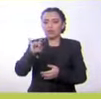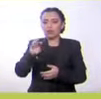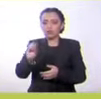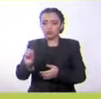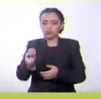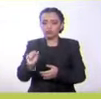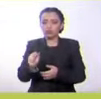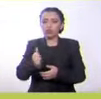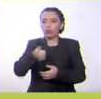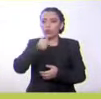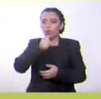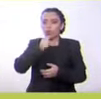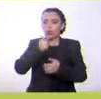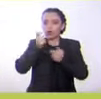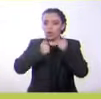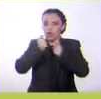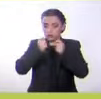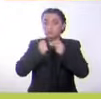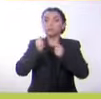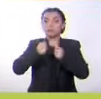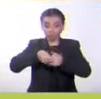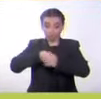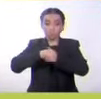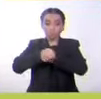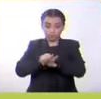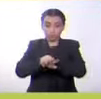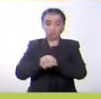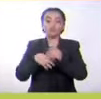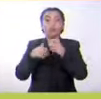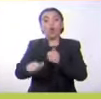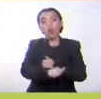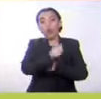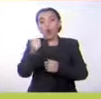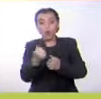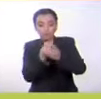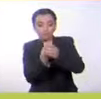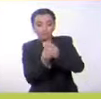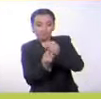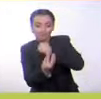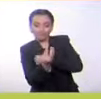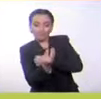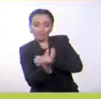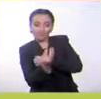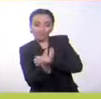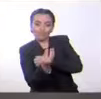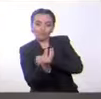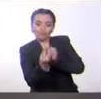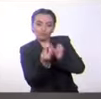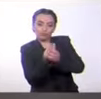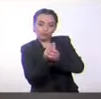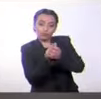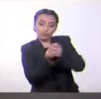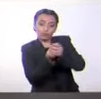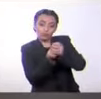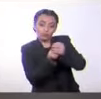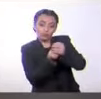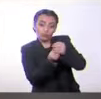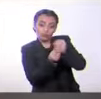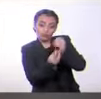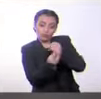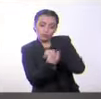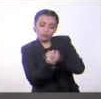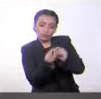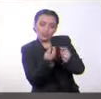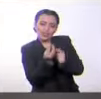ovíparos crecen y se desarrollan dentro de un huevo. Este huevo puede ser duro,